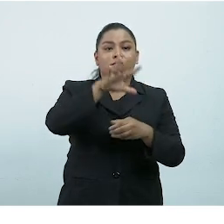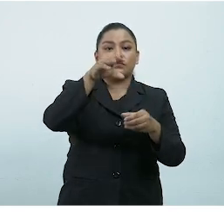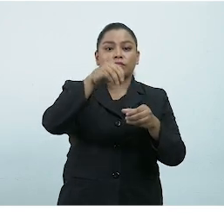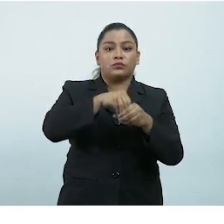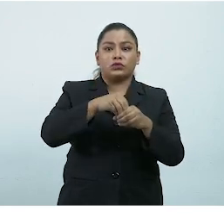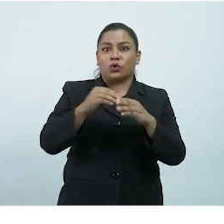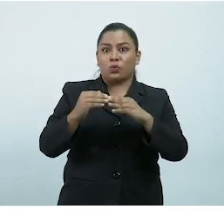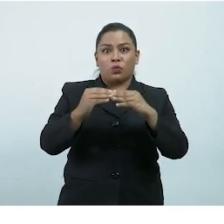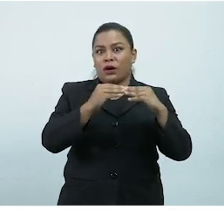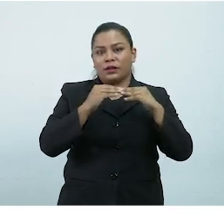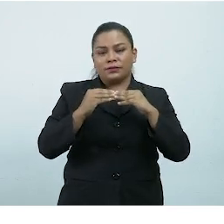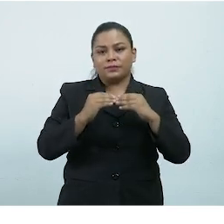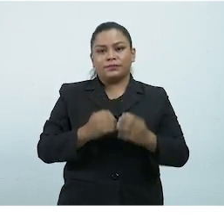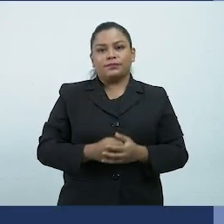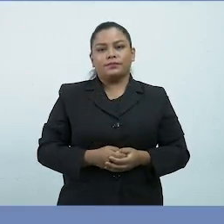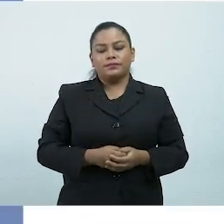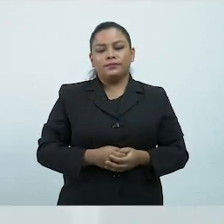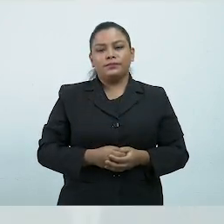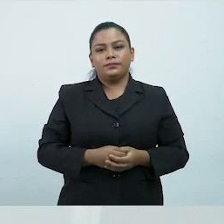vulnerables